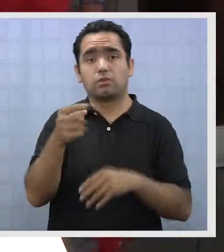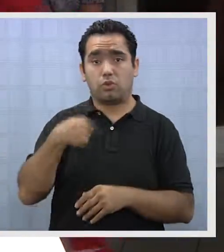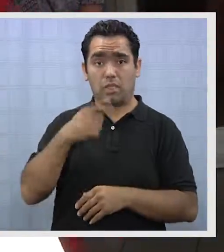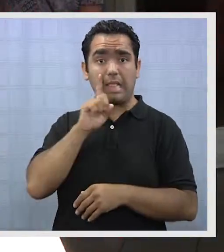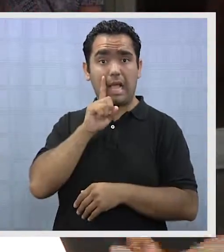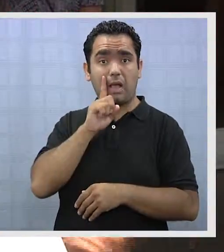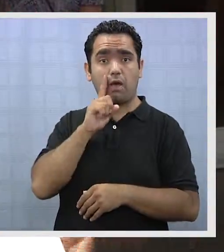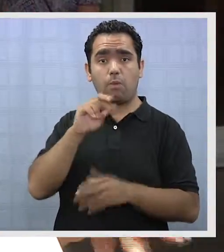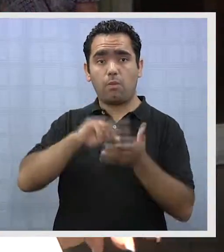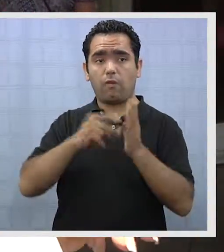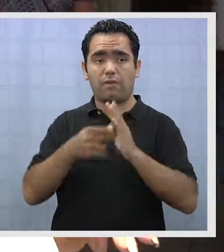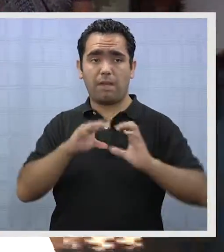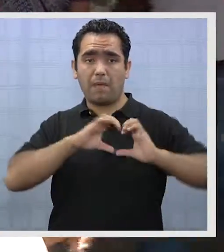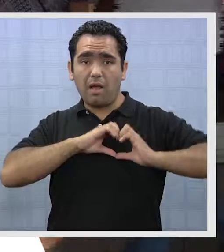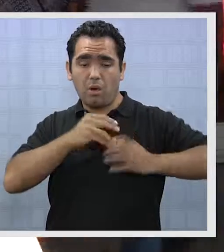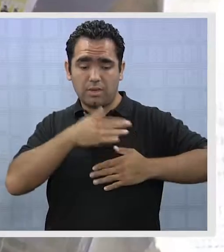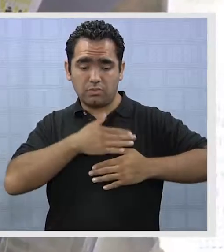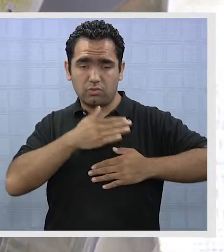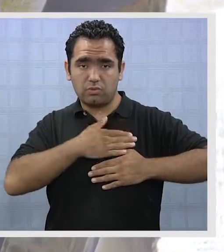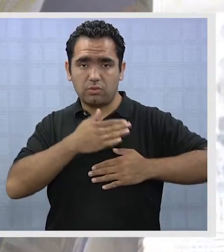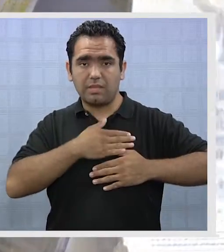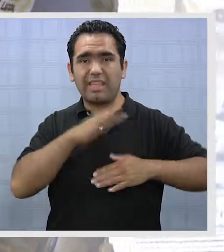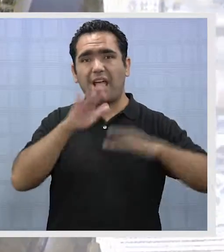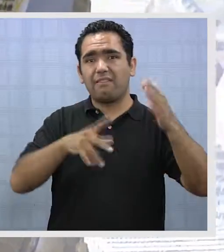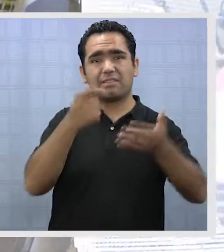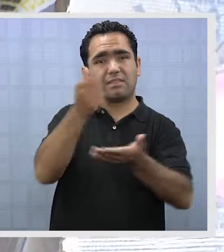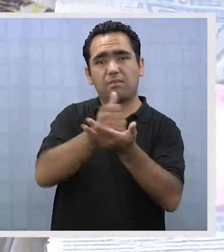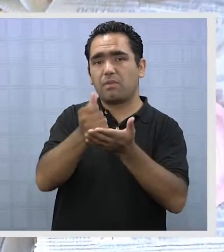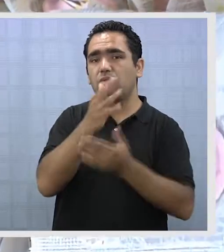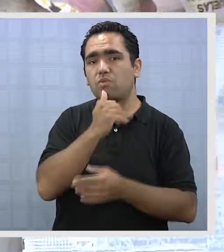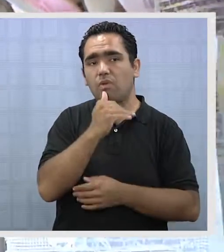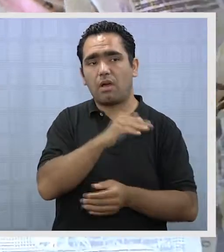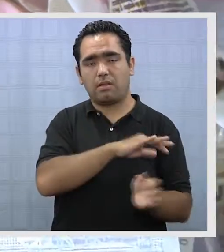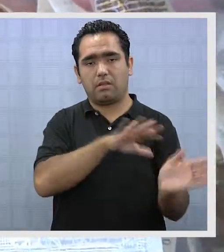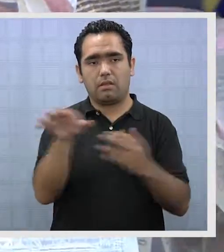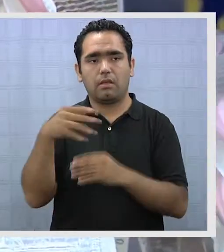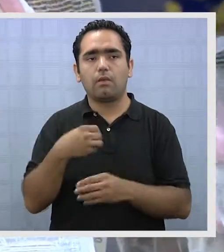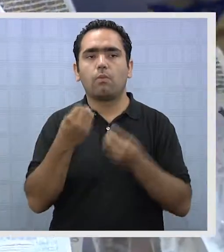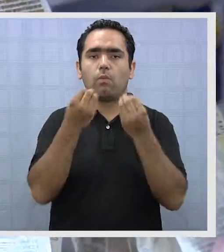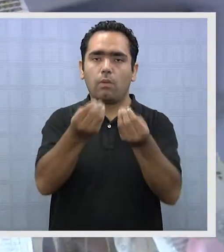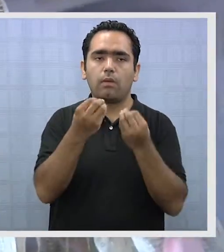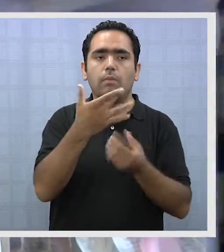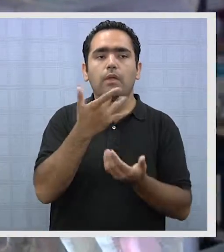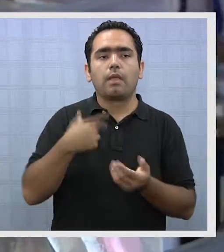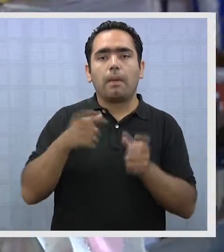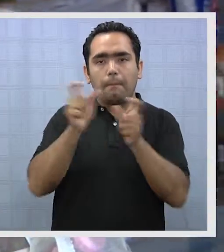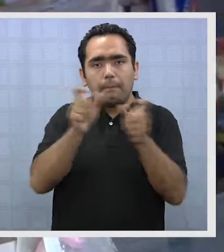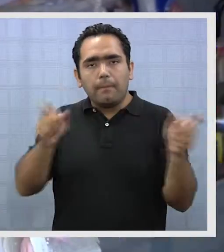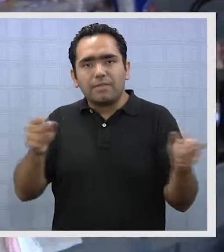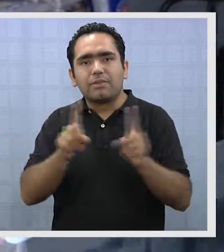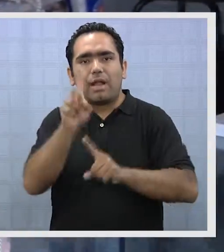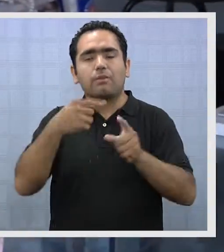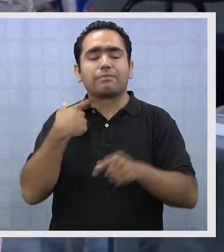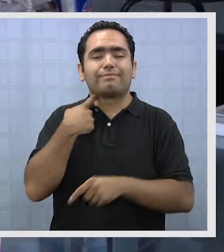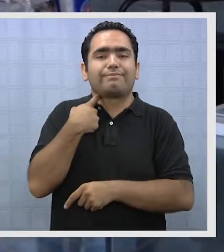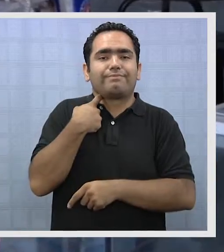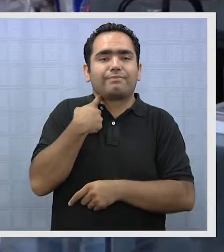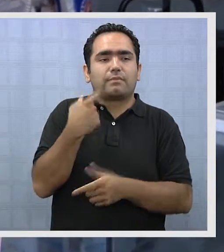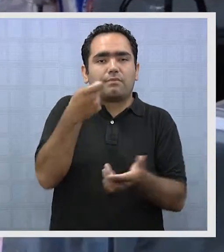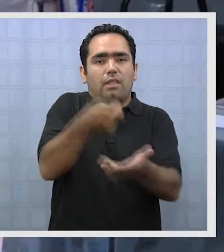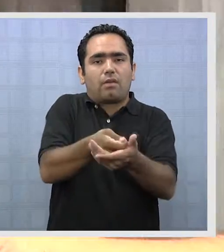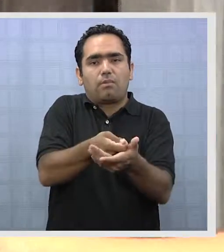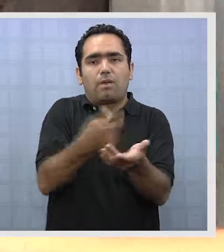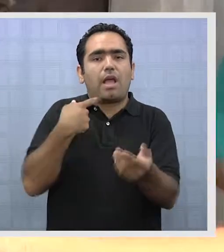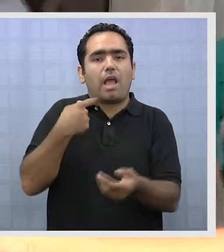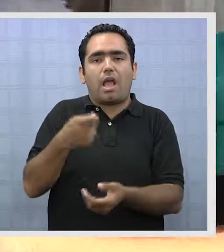40. Yo tengo un problema al corazón, a veces no hay. Me parece fantástico porque hay mucha gente que no tiene